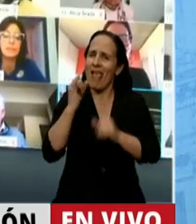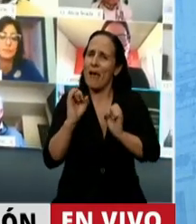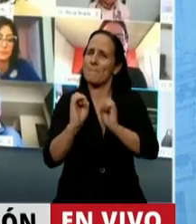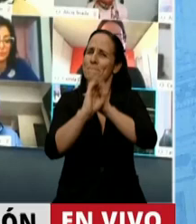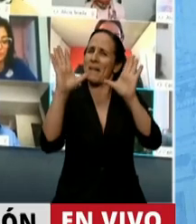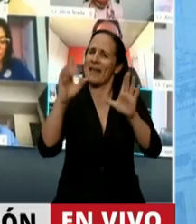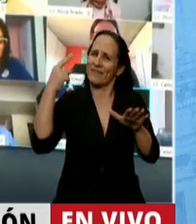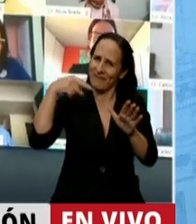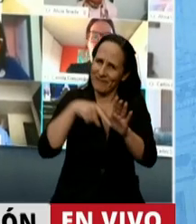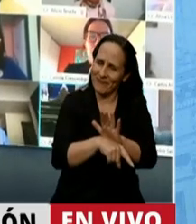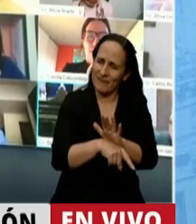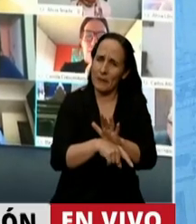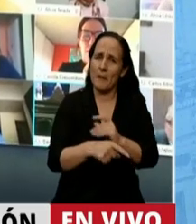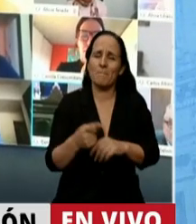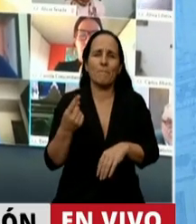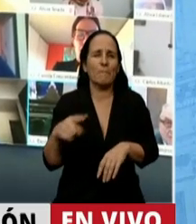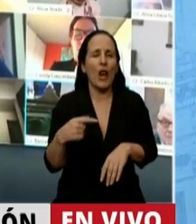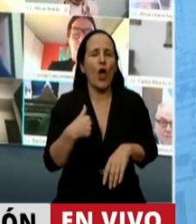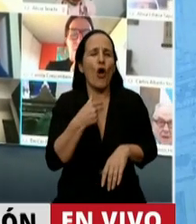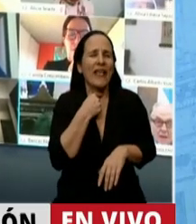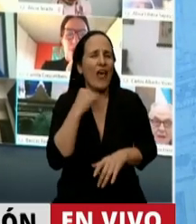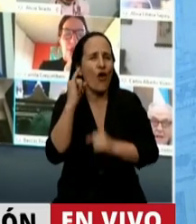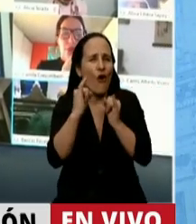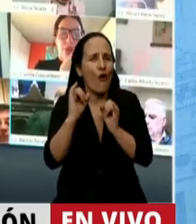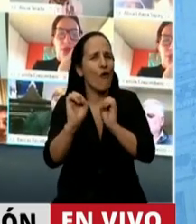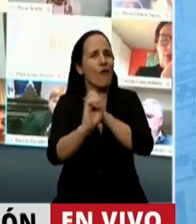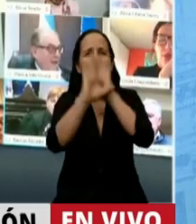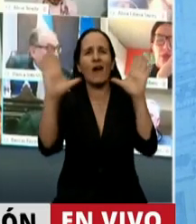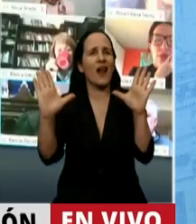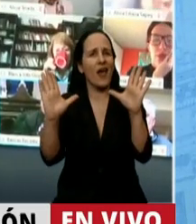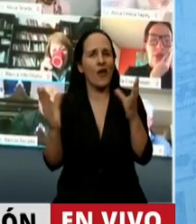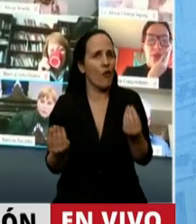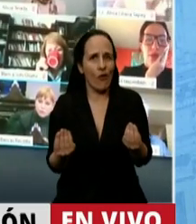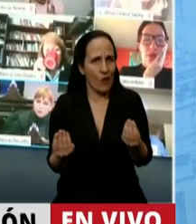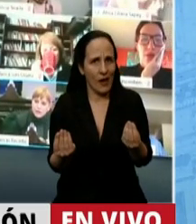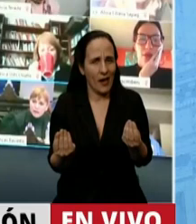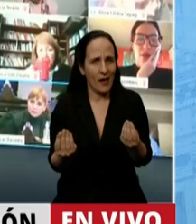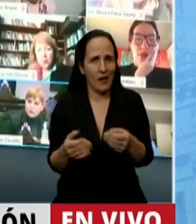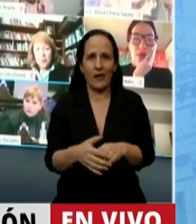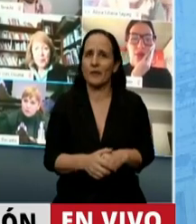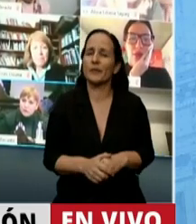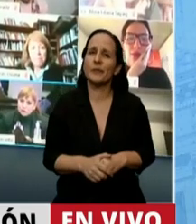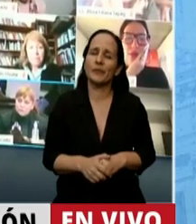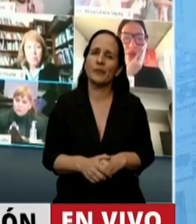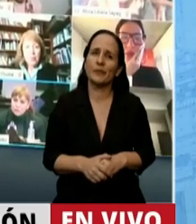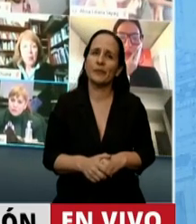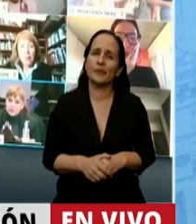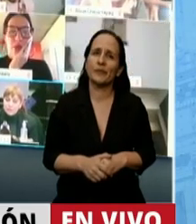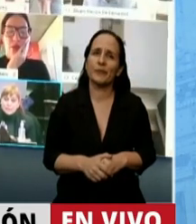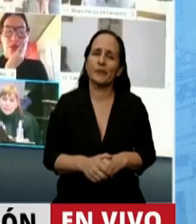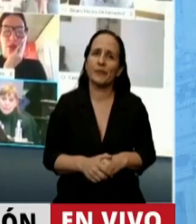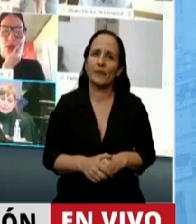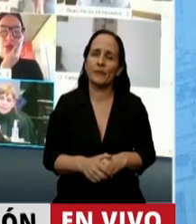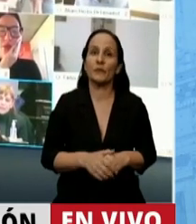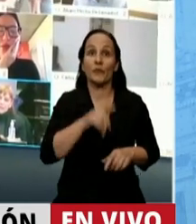yo quiero sí aclarar que el personal